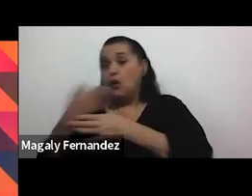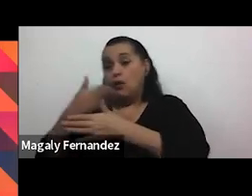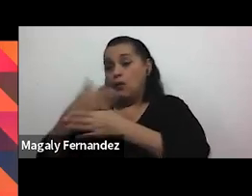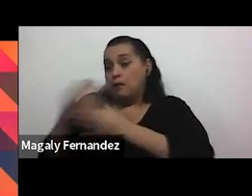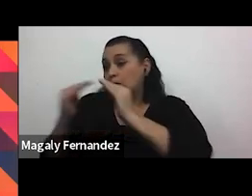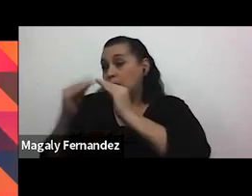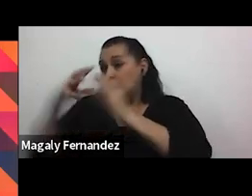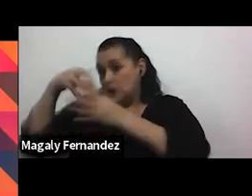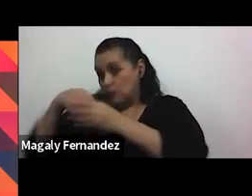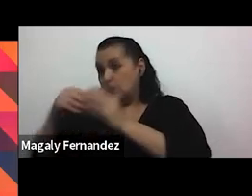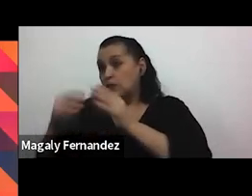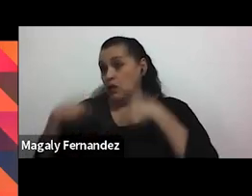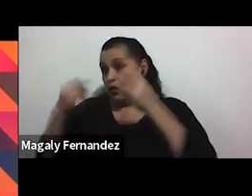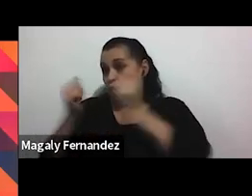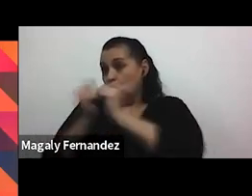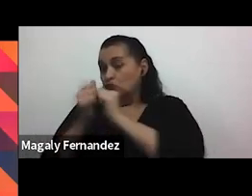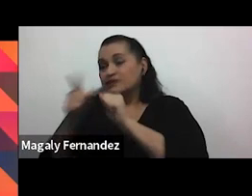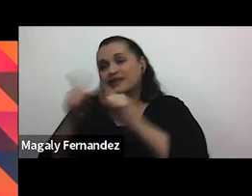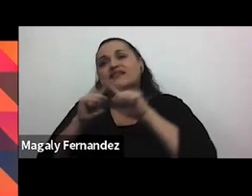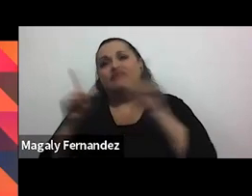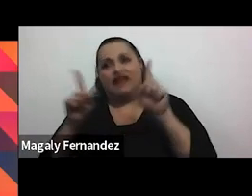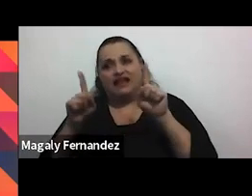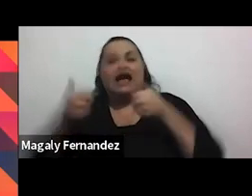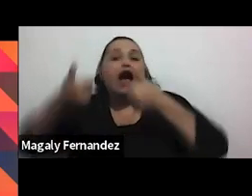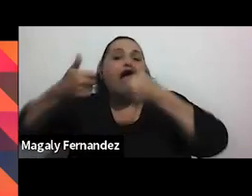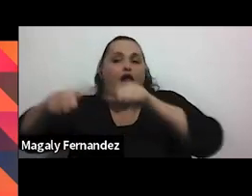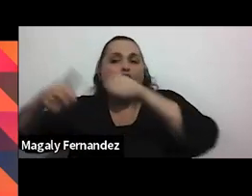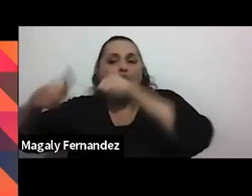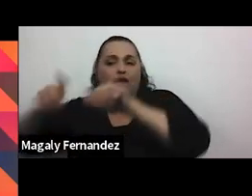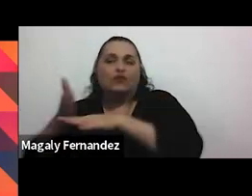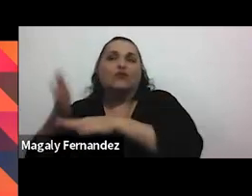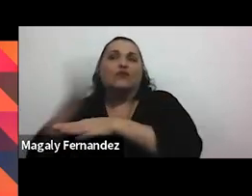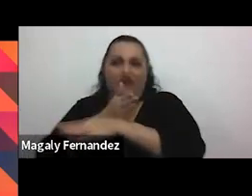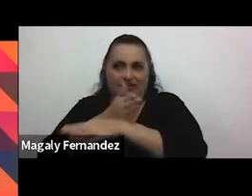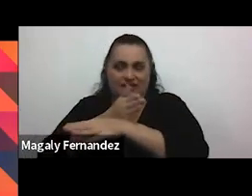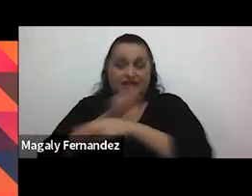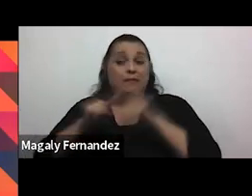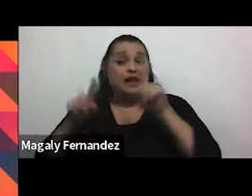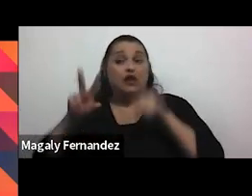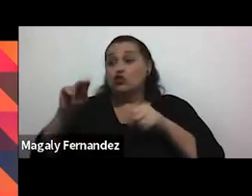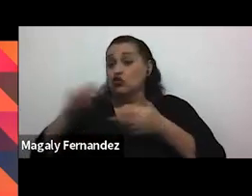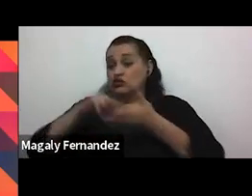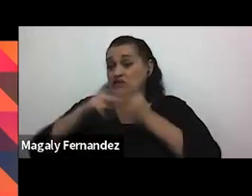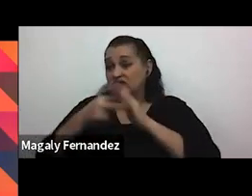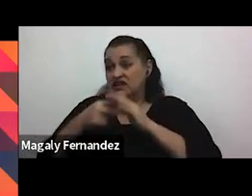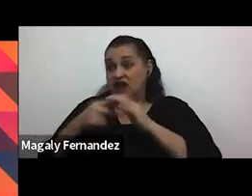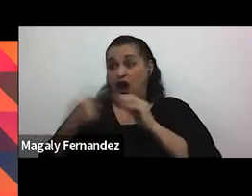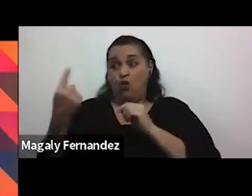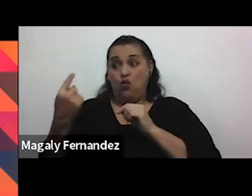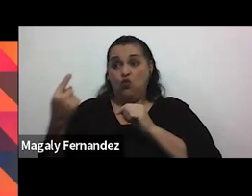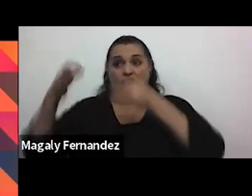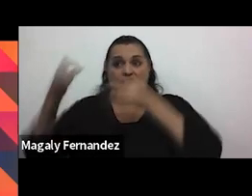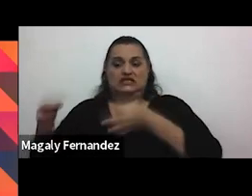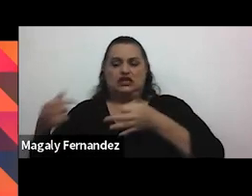eso es diferente porque ya se llega a un acuerdo pero no es porque alguno de los dos decide